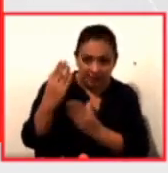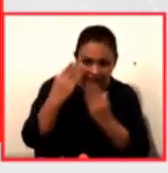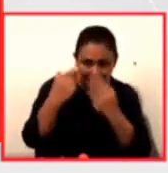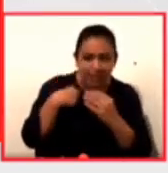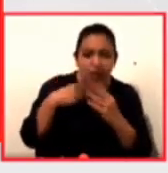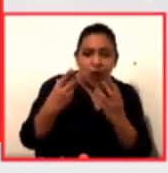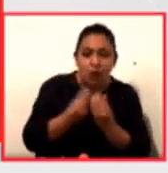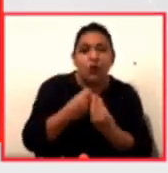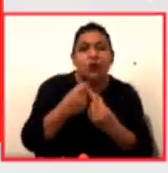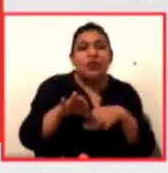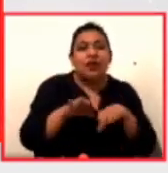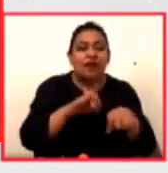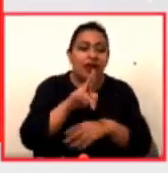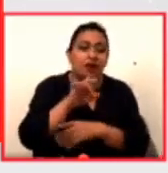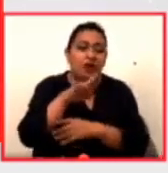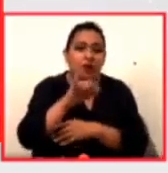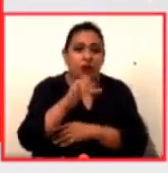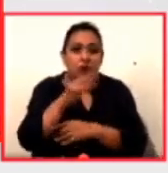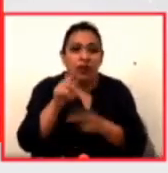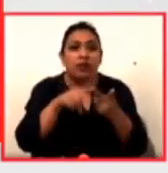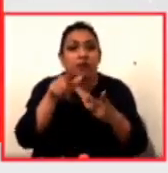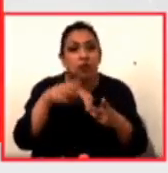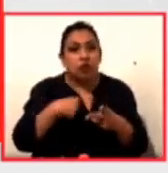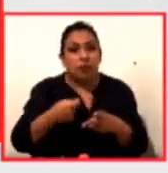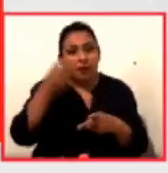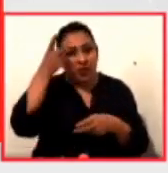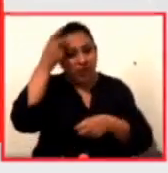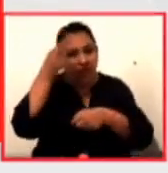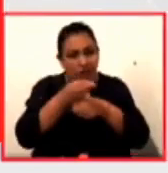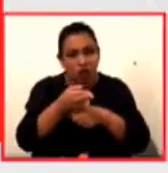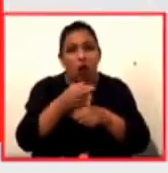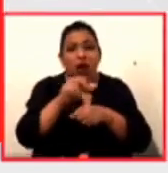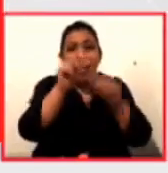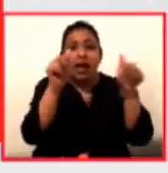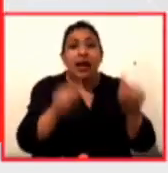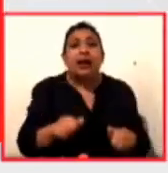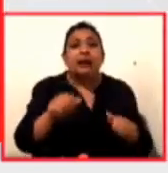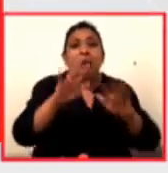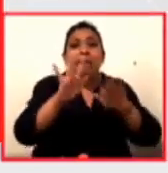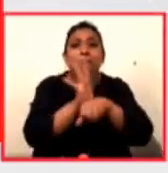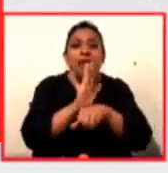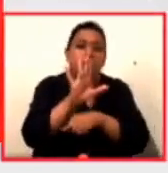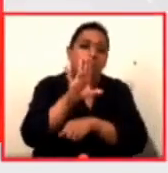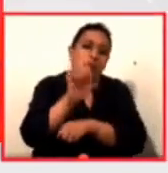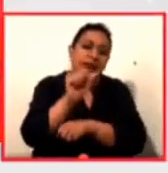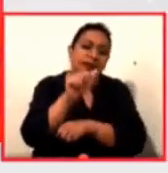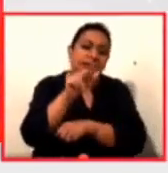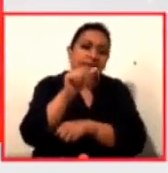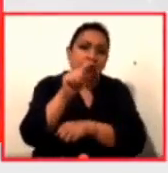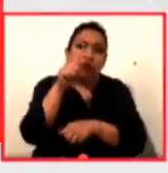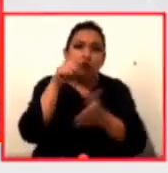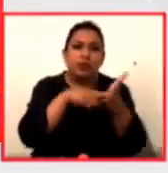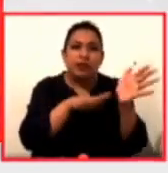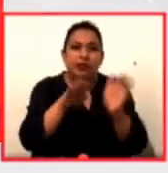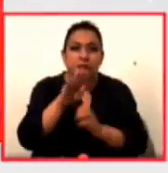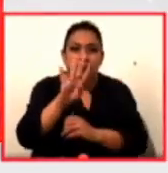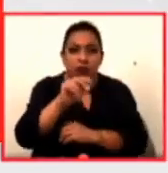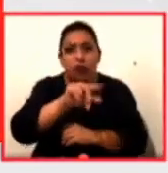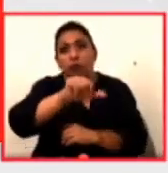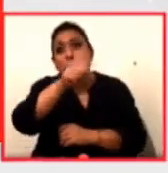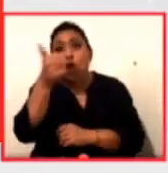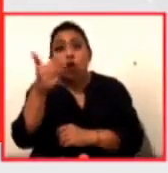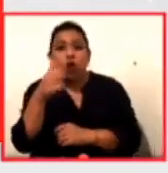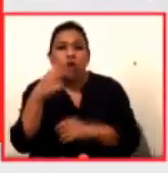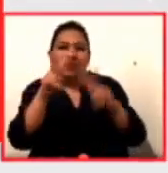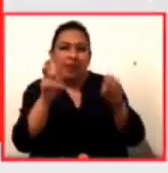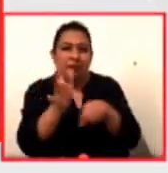en Bass Lurland luego debutó como director de arte en Santitos del año 1999 otro hito en su carrera fue Crónicas dirigida por